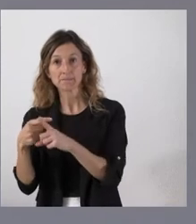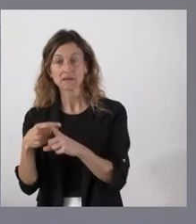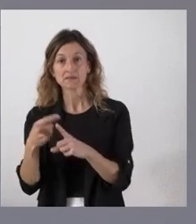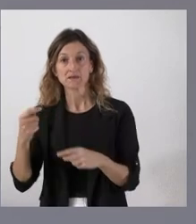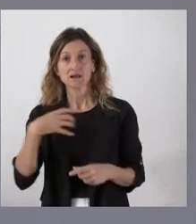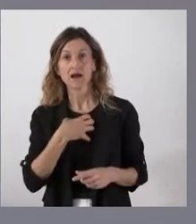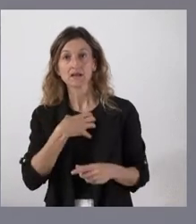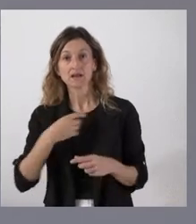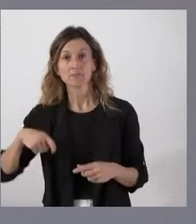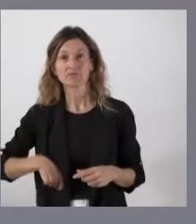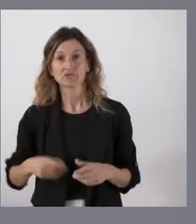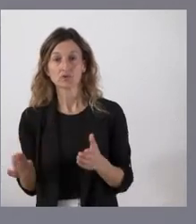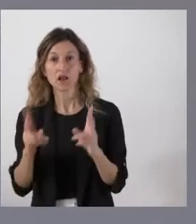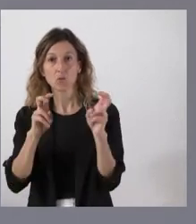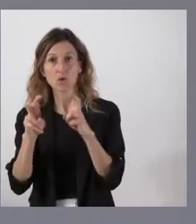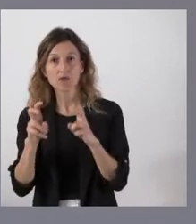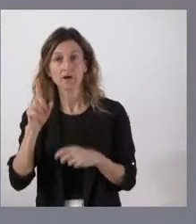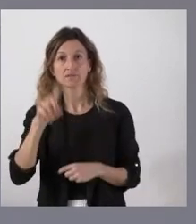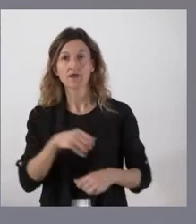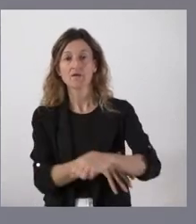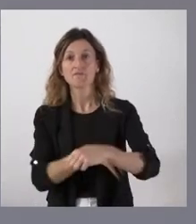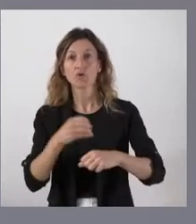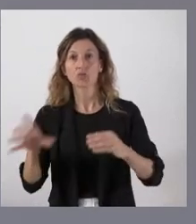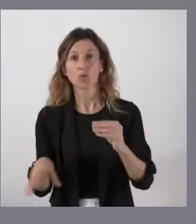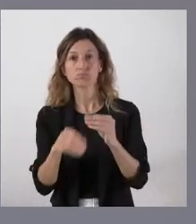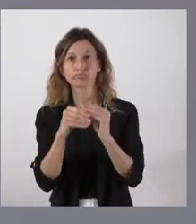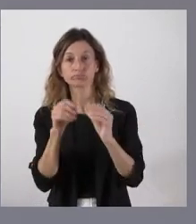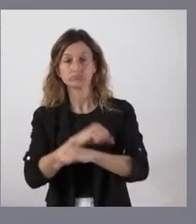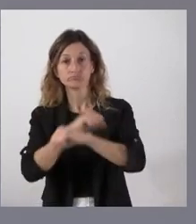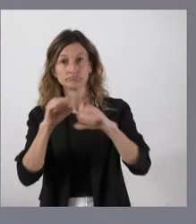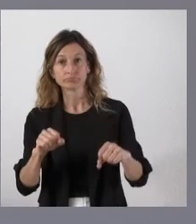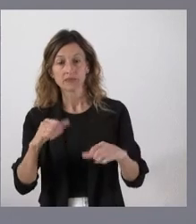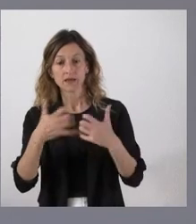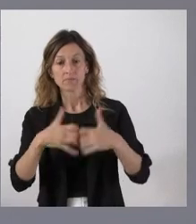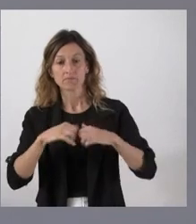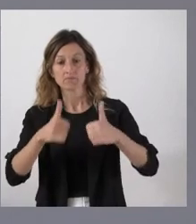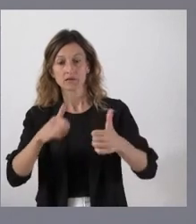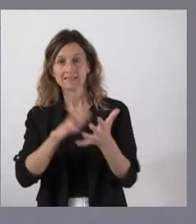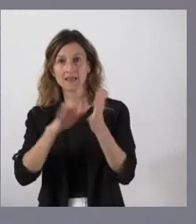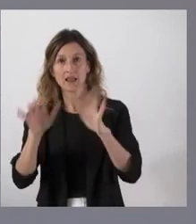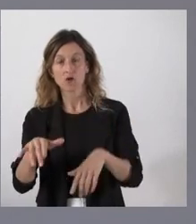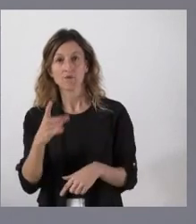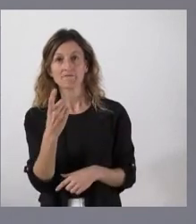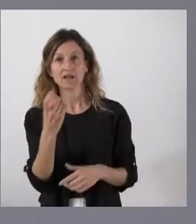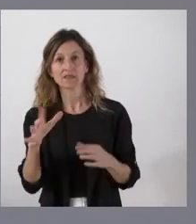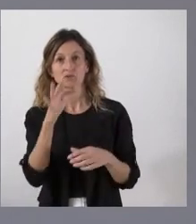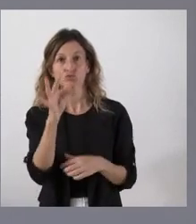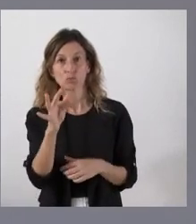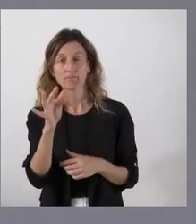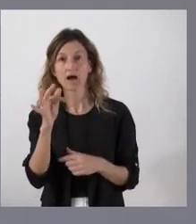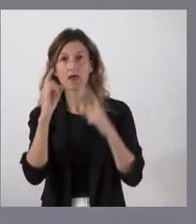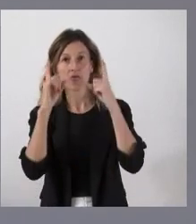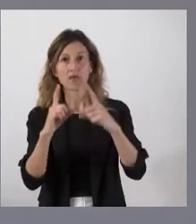profesional que hemos implantado, habrá que sumar esos fondos adicionales que se consolidan y que hemos puesto en marcha en Castilla y León y habrá que sumar estos